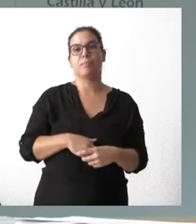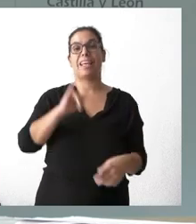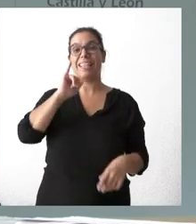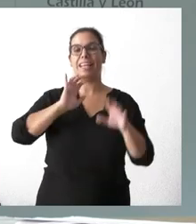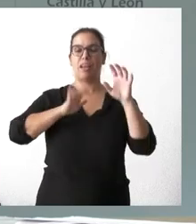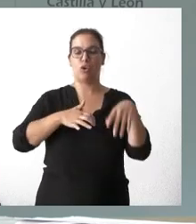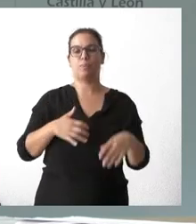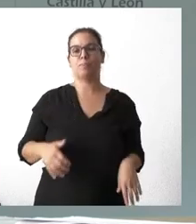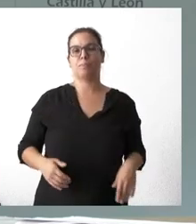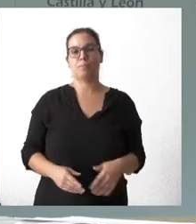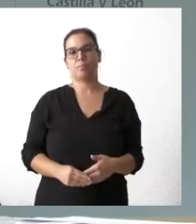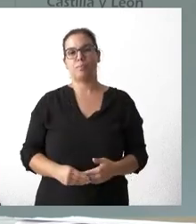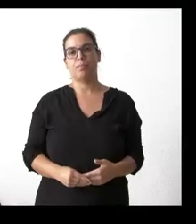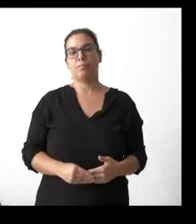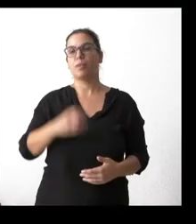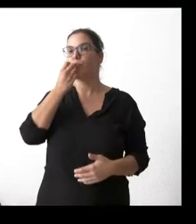Ileón. Buenos días, Carlos.